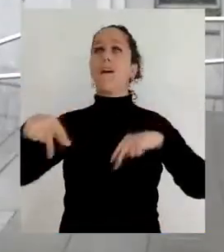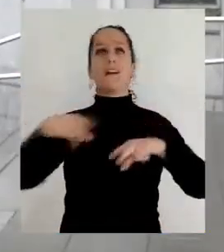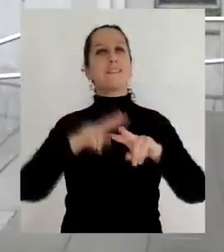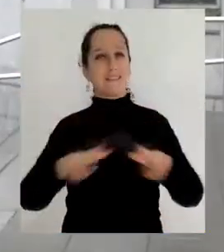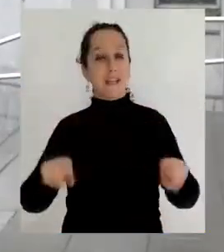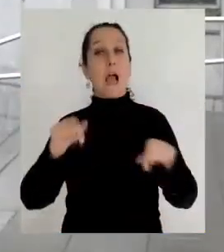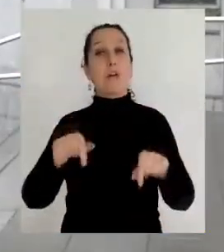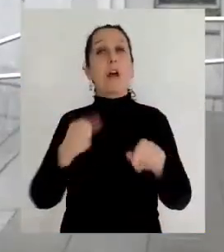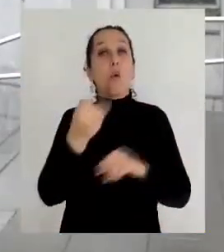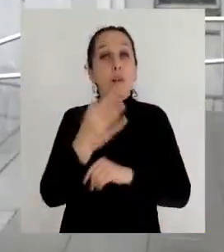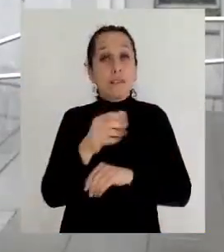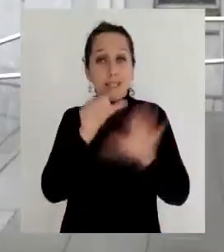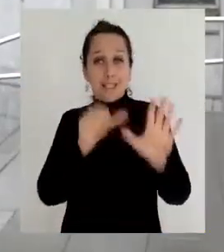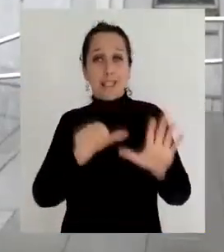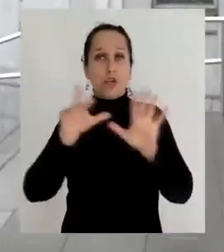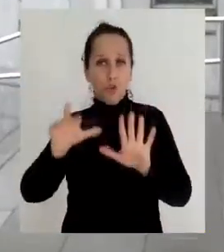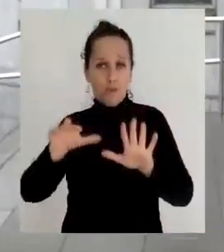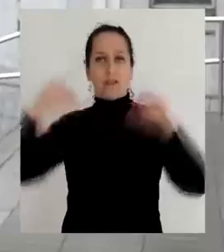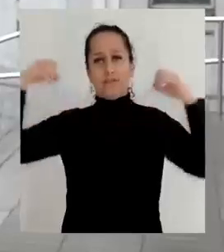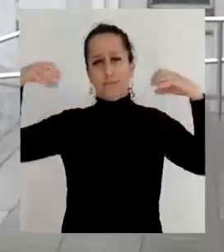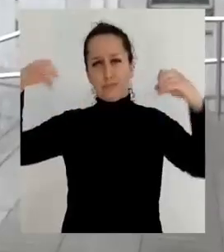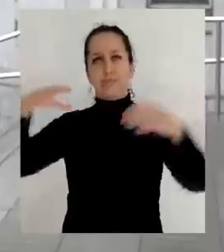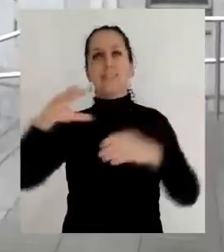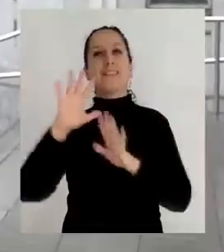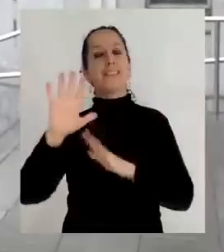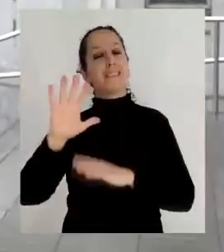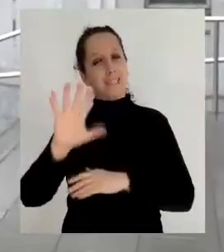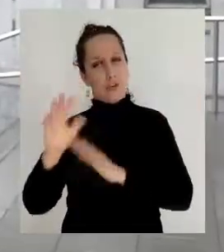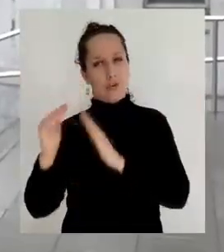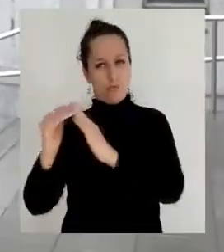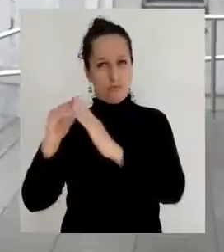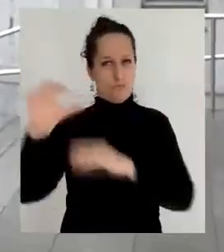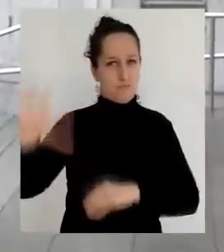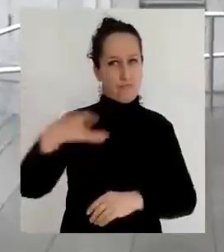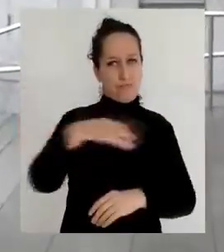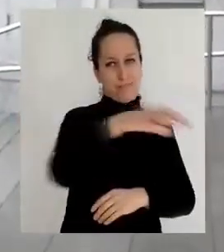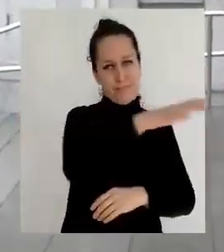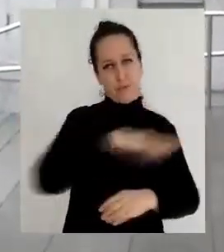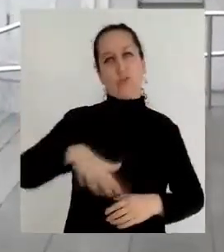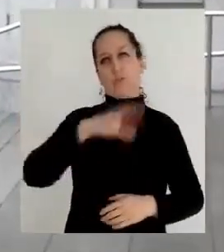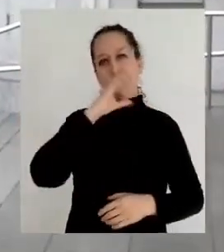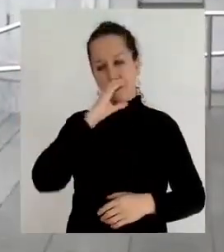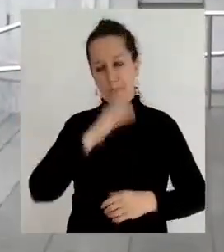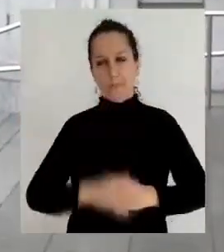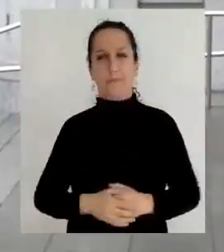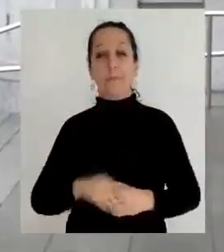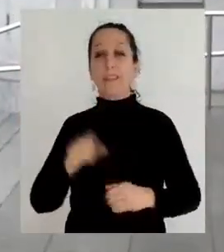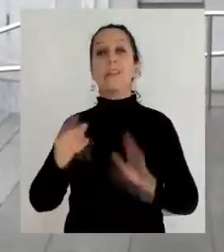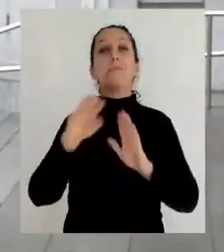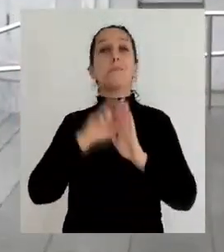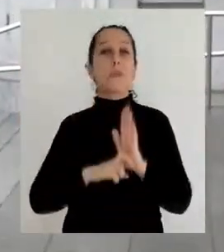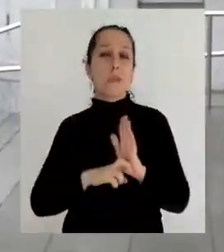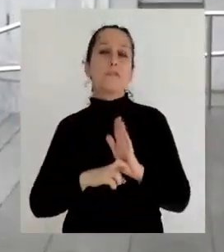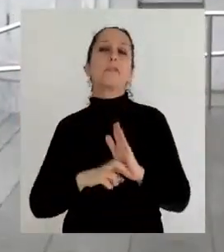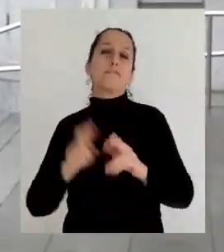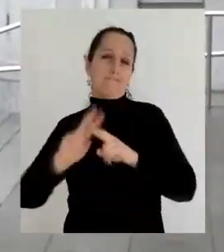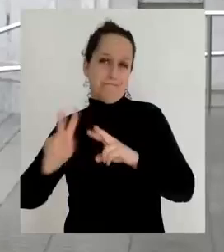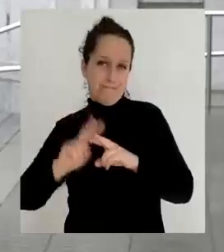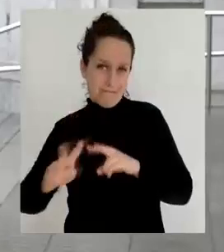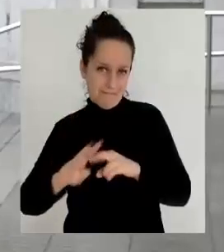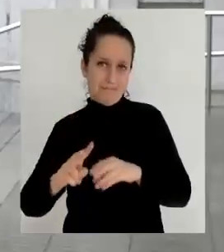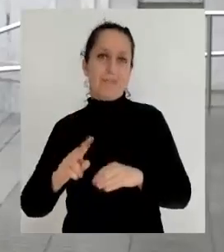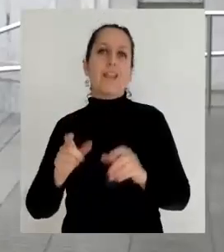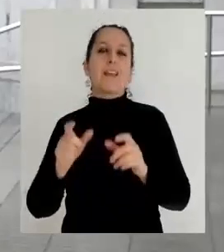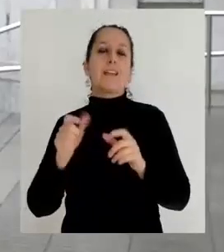Esta vez fueron 69 luminarias en 5 barrios de Concepción, que es parte de un proyecto desarrollado por